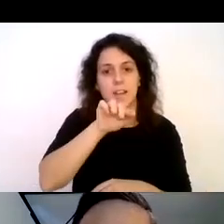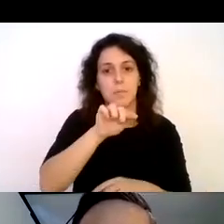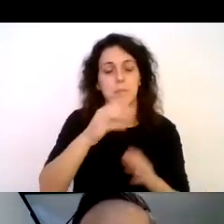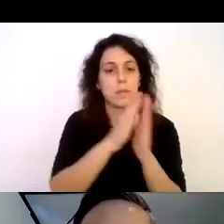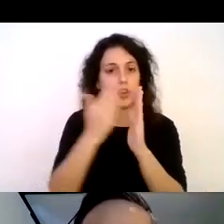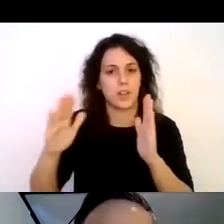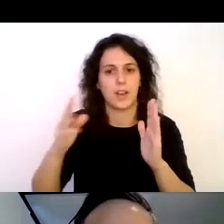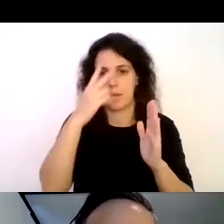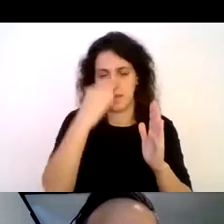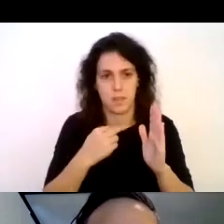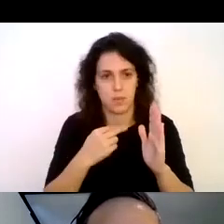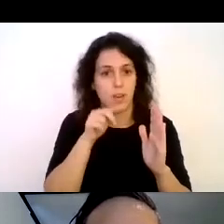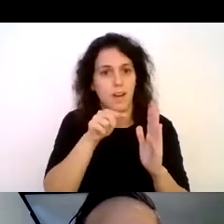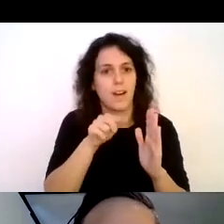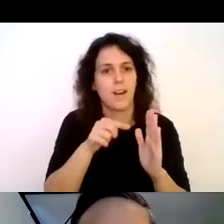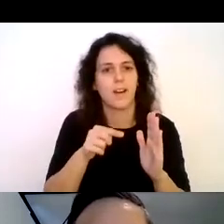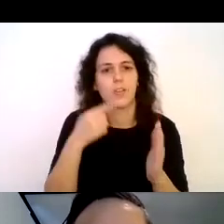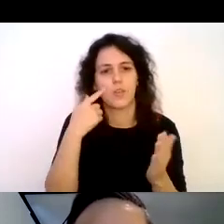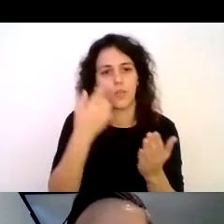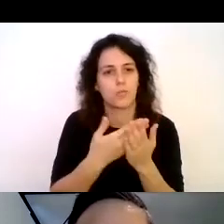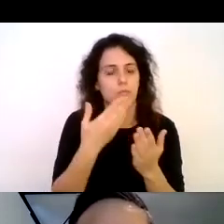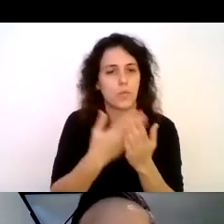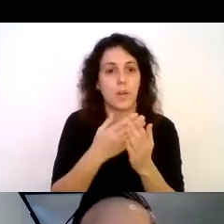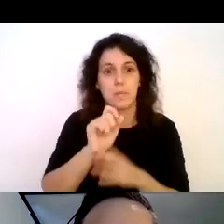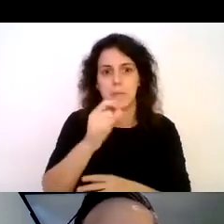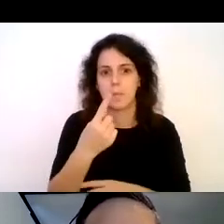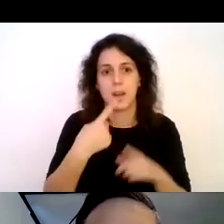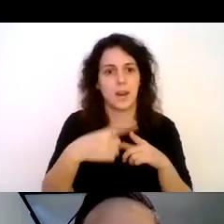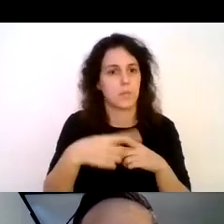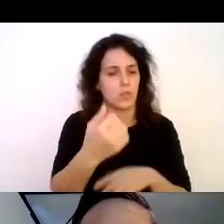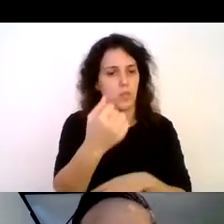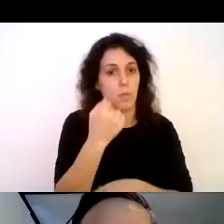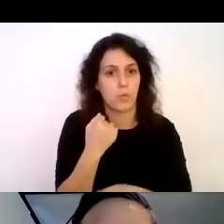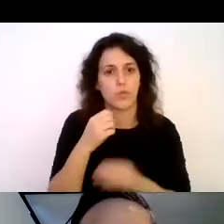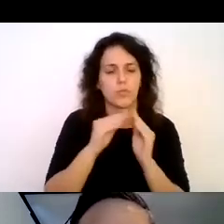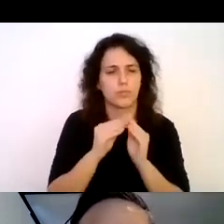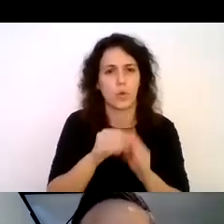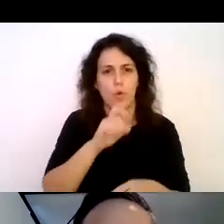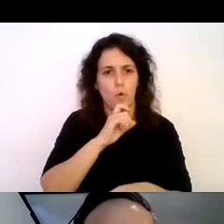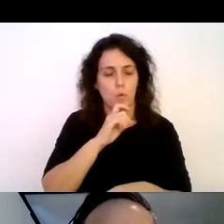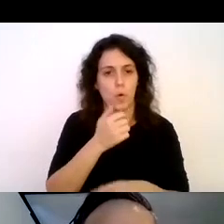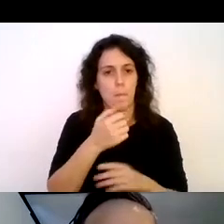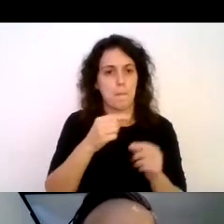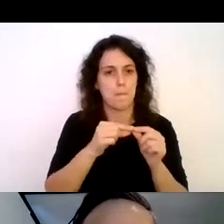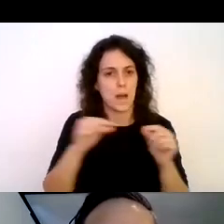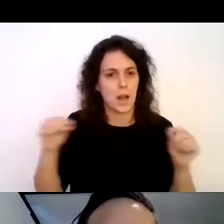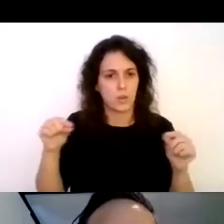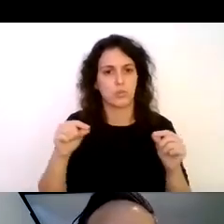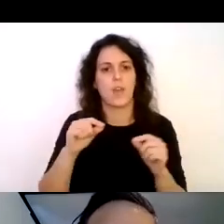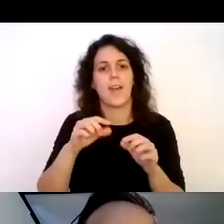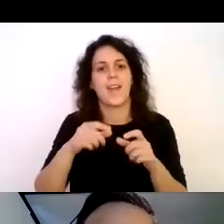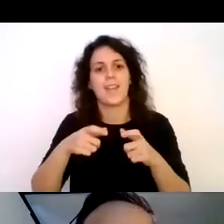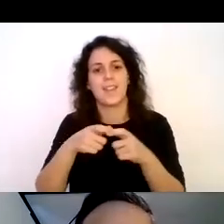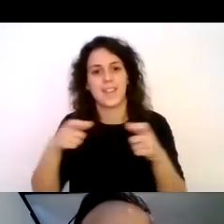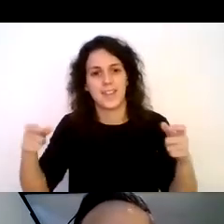podemos verla evaluando el primer prototipo de material de apoyo que fue realizado con palos de maqueta, con cinta adhesiva y una